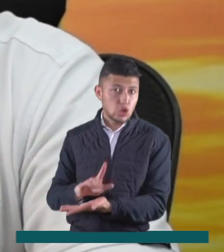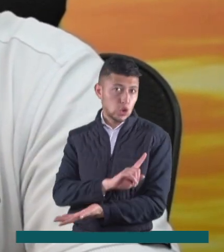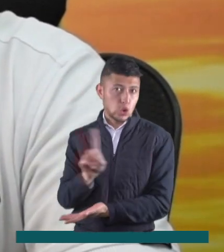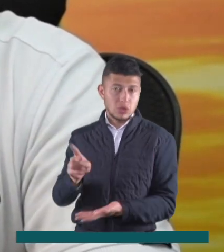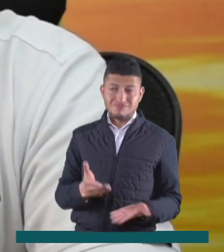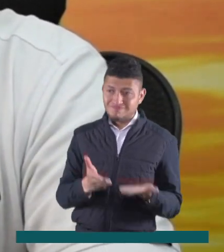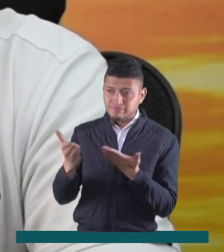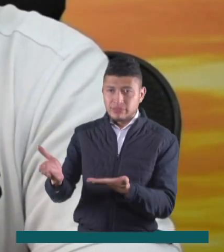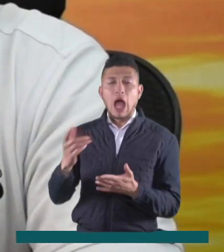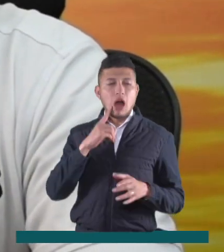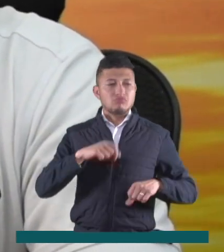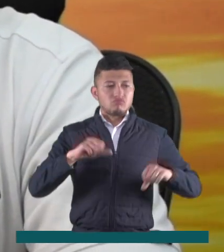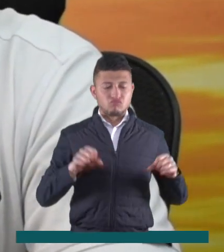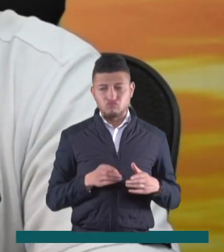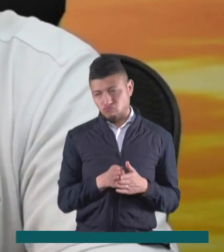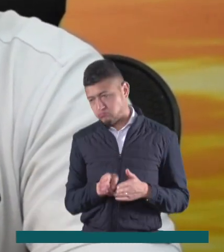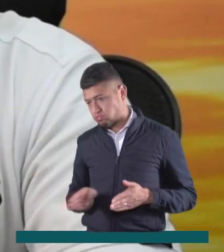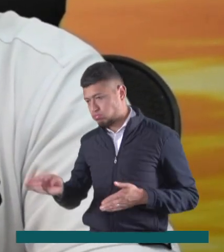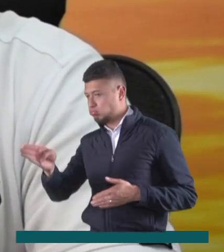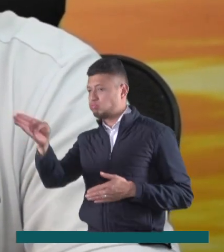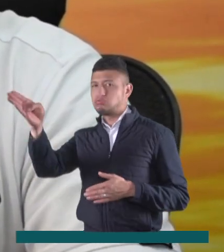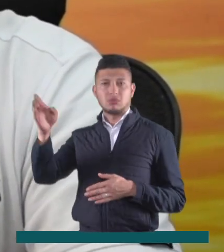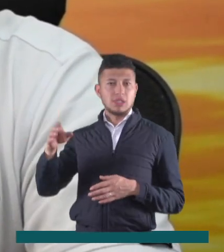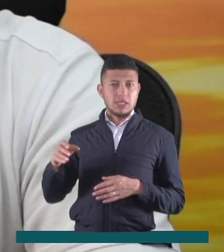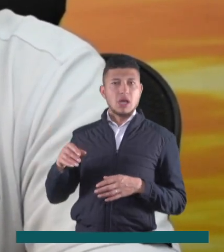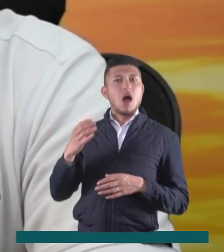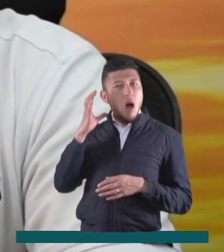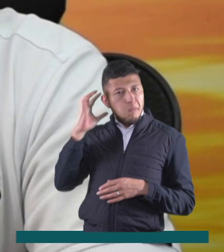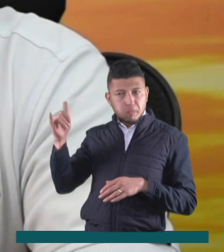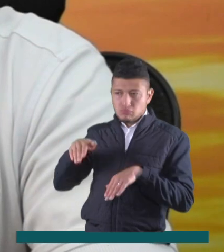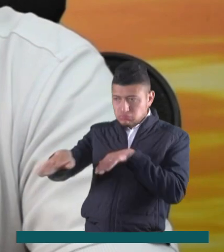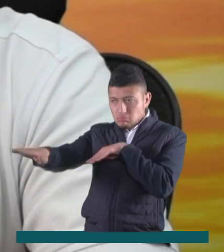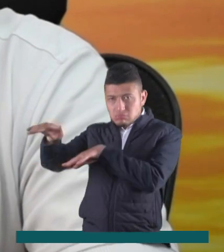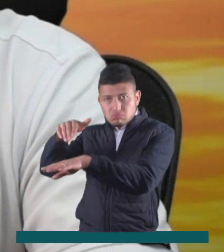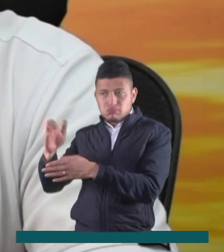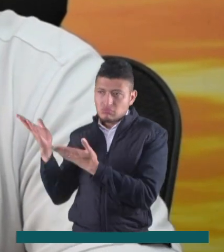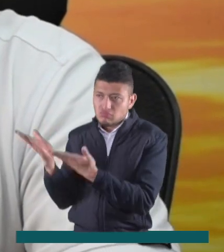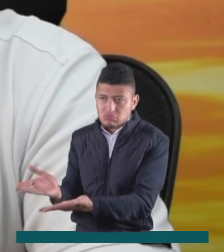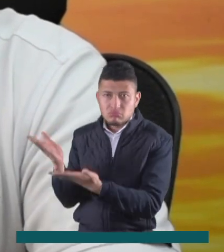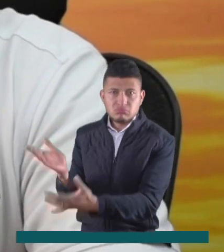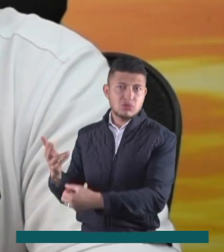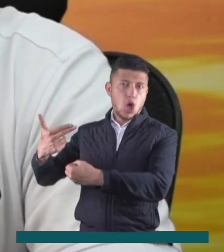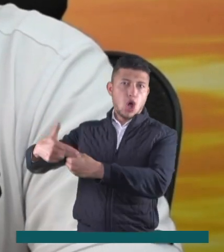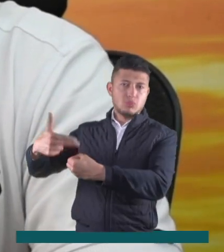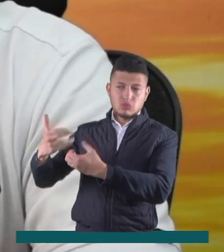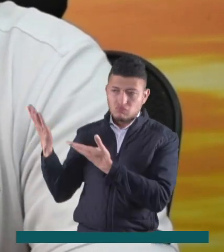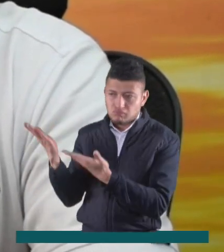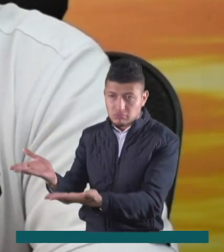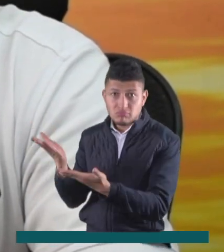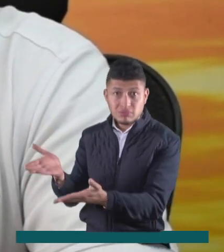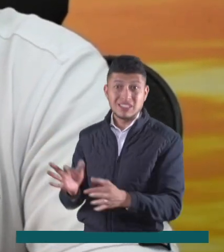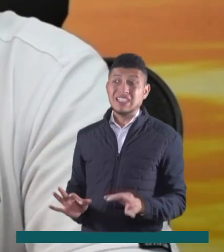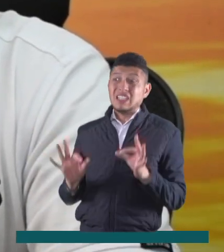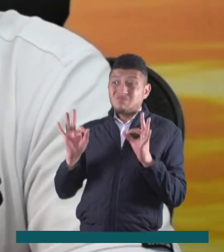habilitó entonces una vía alterna por donde en este momento está circulando el combustible que viene hacia el departamento. No es quizás la